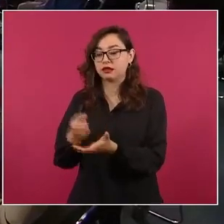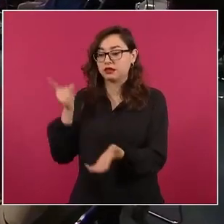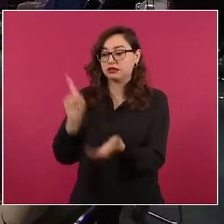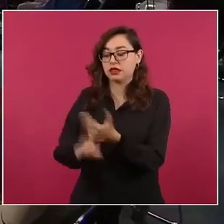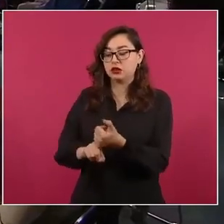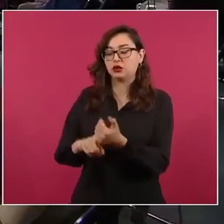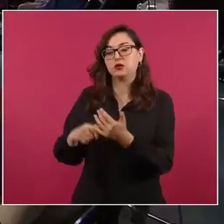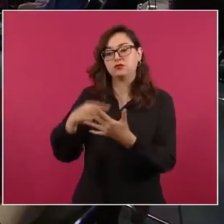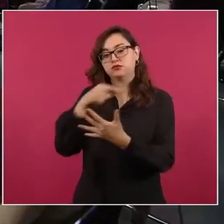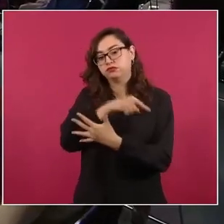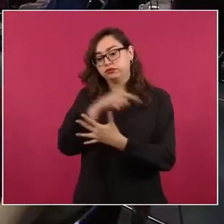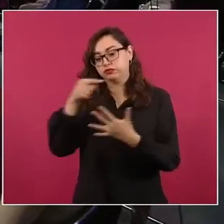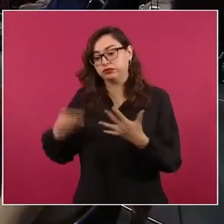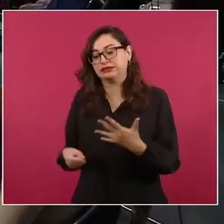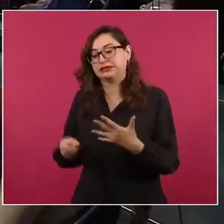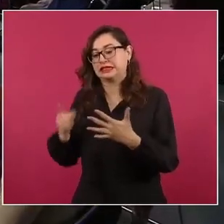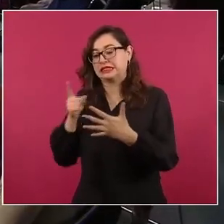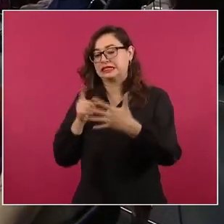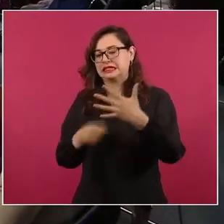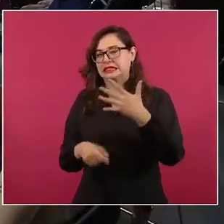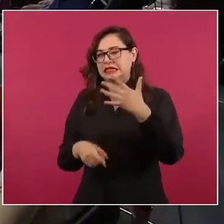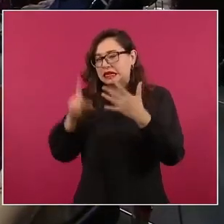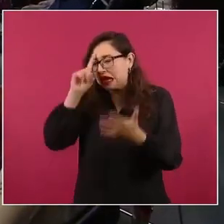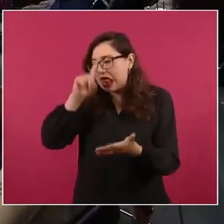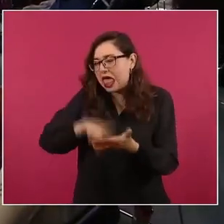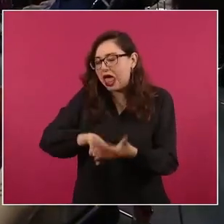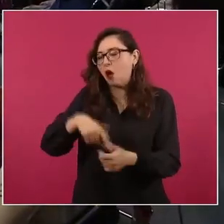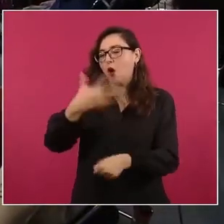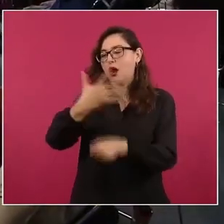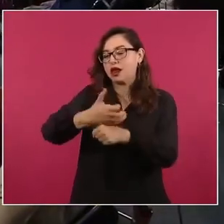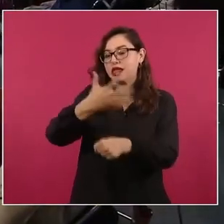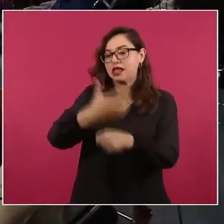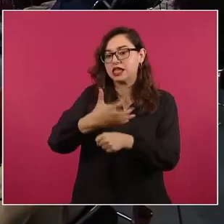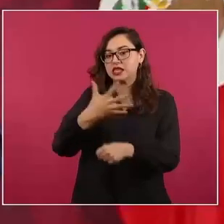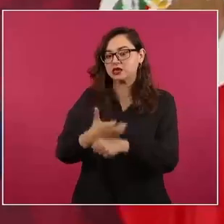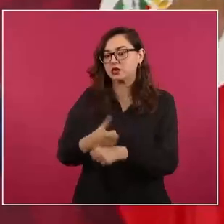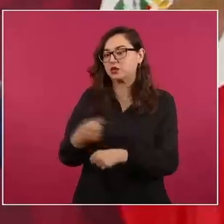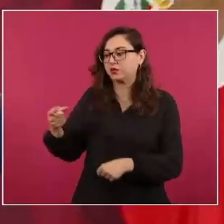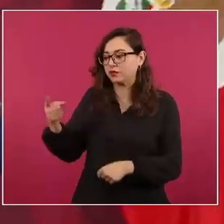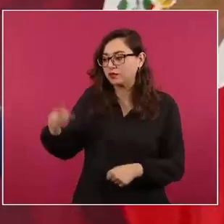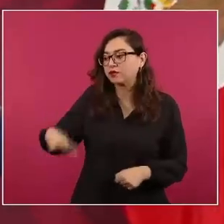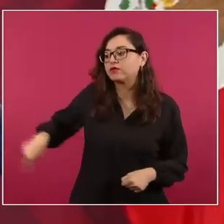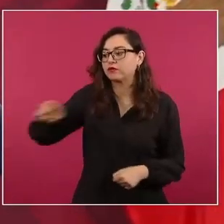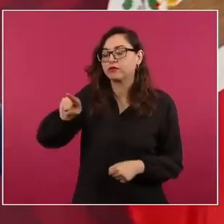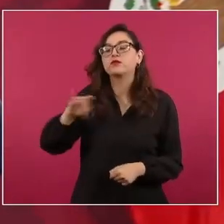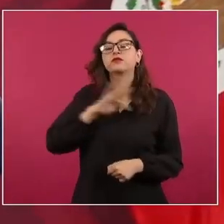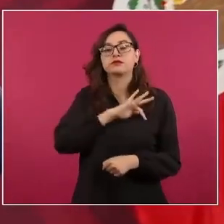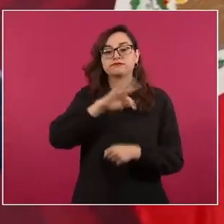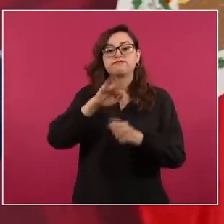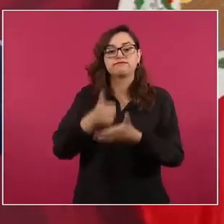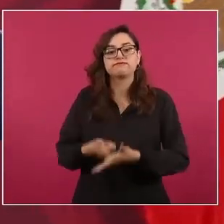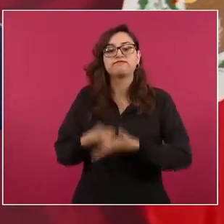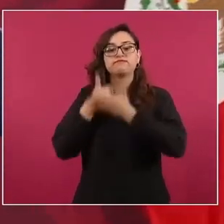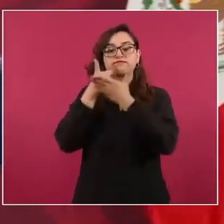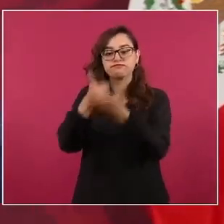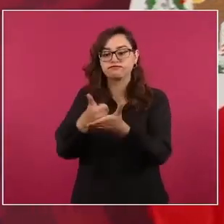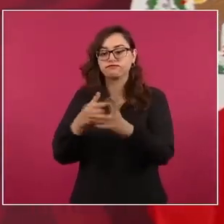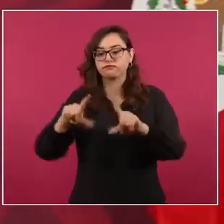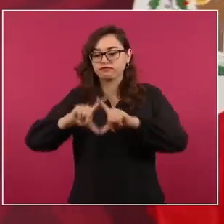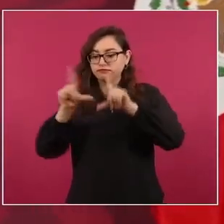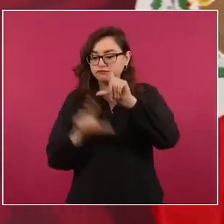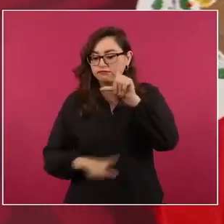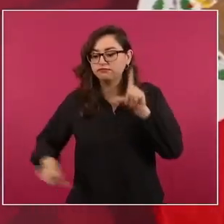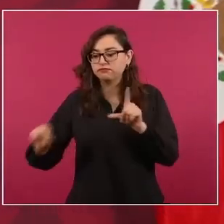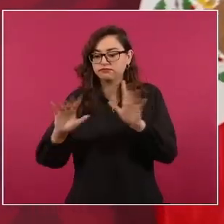ley interna del Ejército, que es la contribución, que al desarrollo del país